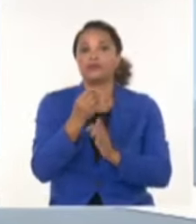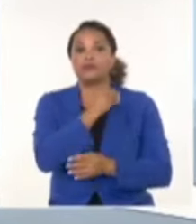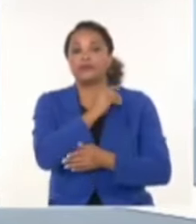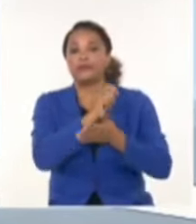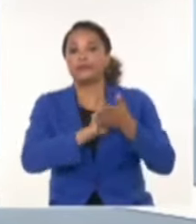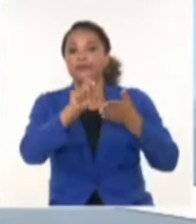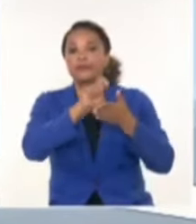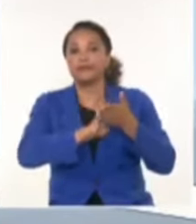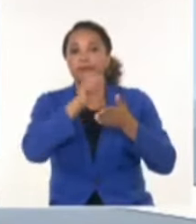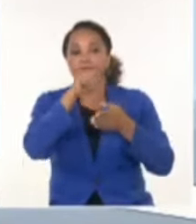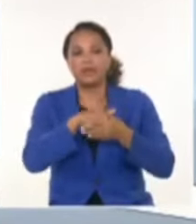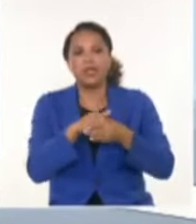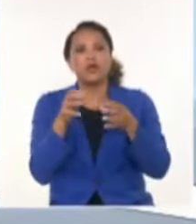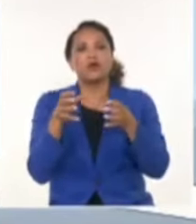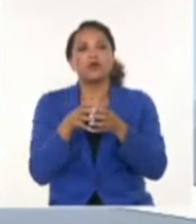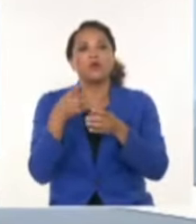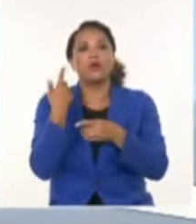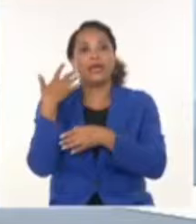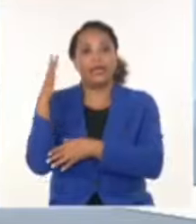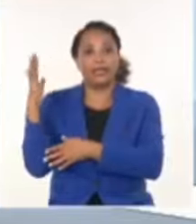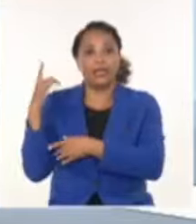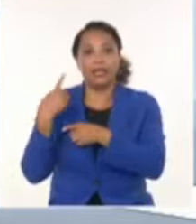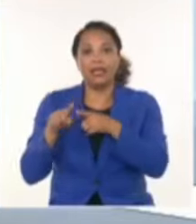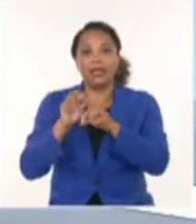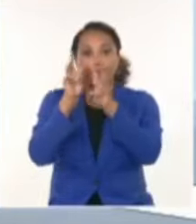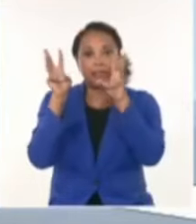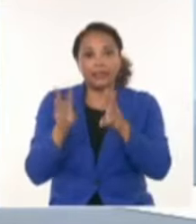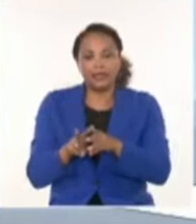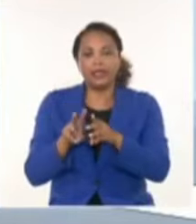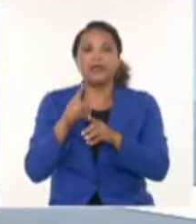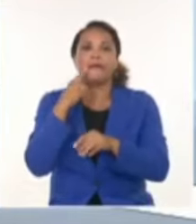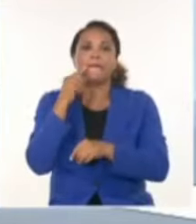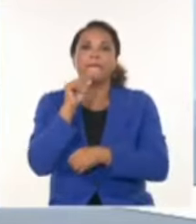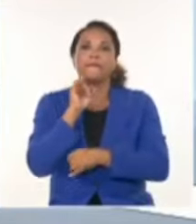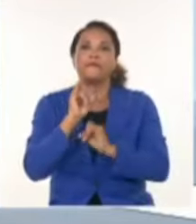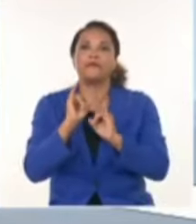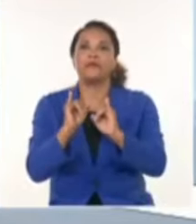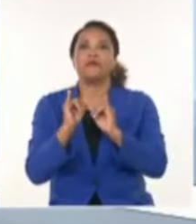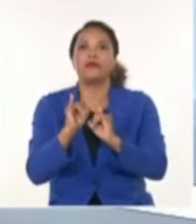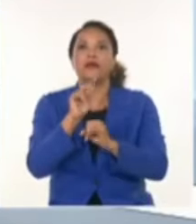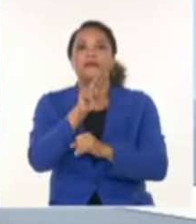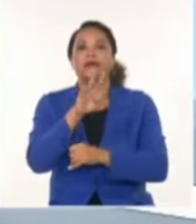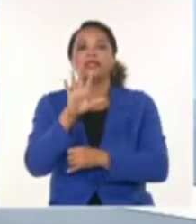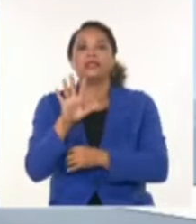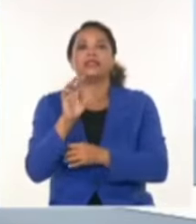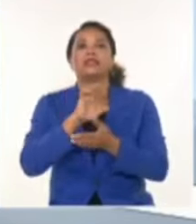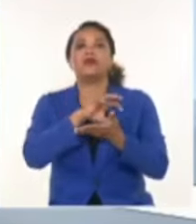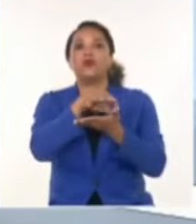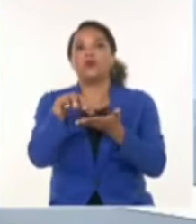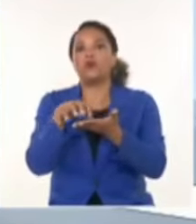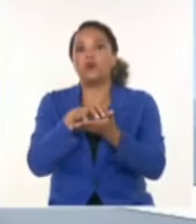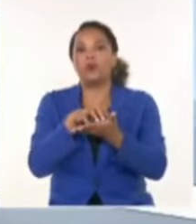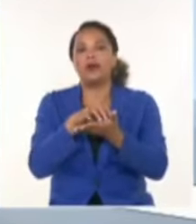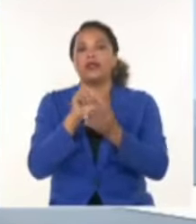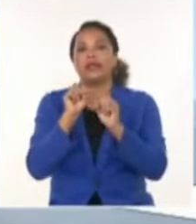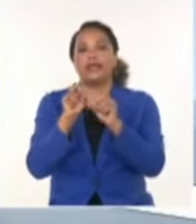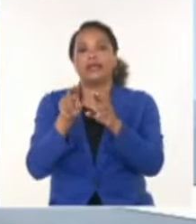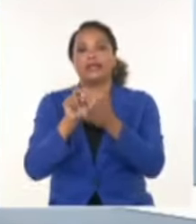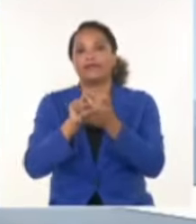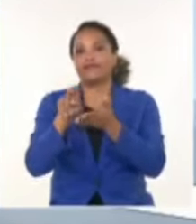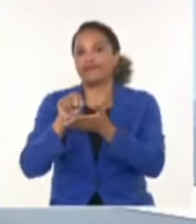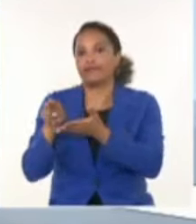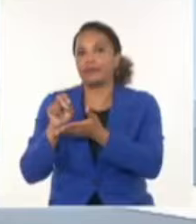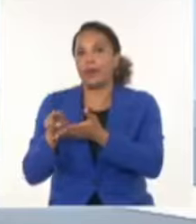cuentas antichavistas extranjeras en redes se ufanan de haber atacado al menos 25 páginas oficiales del gobierno venezolano. La